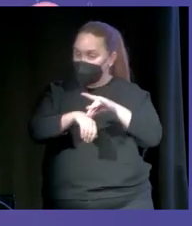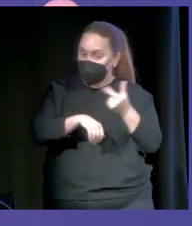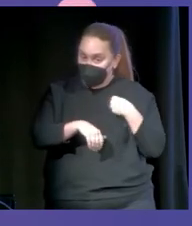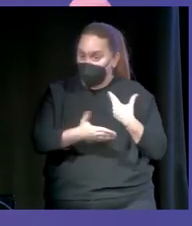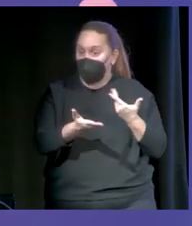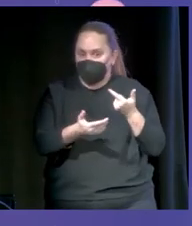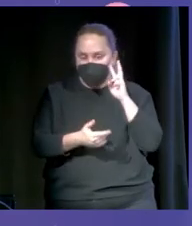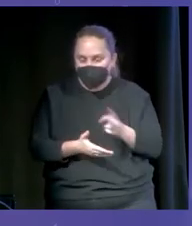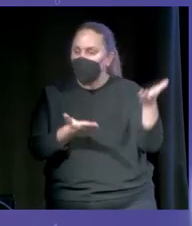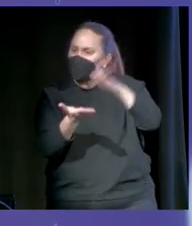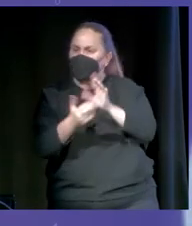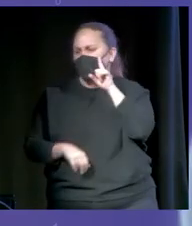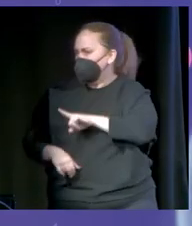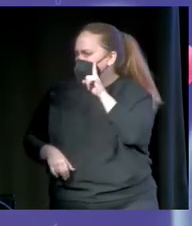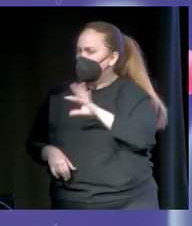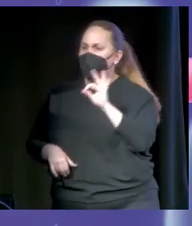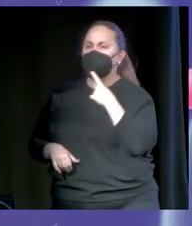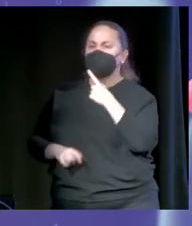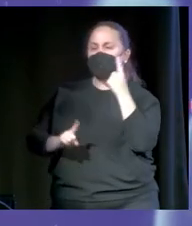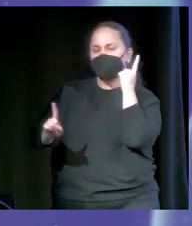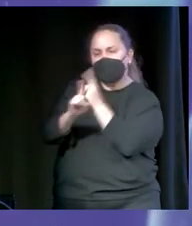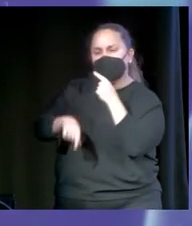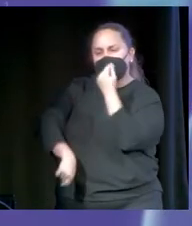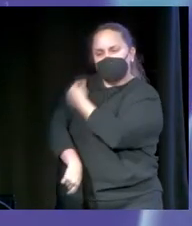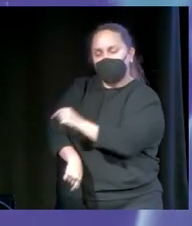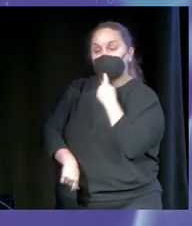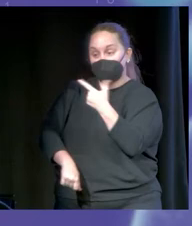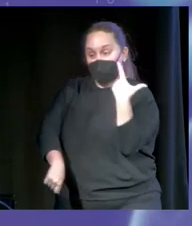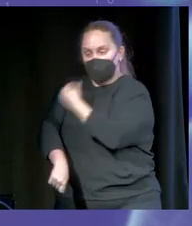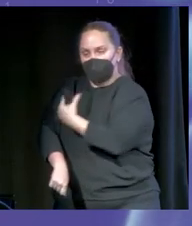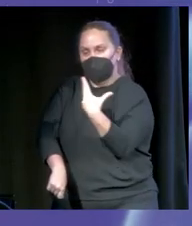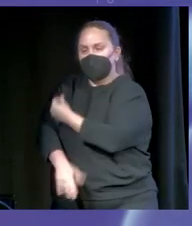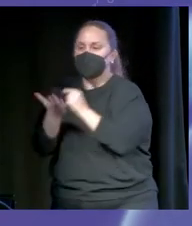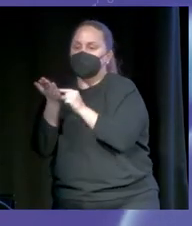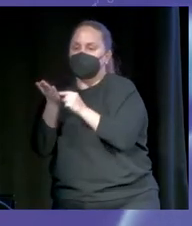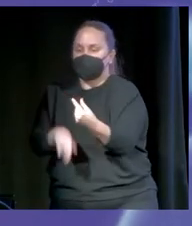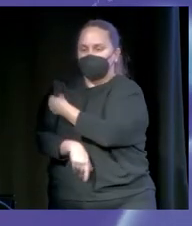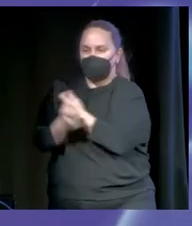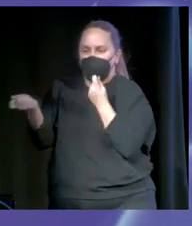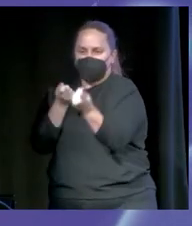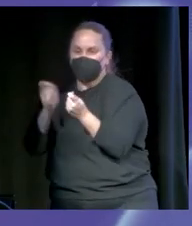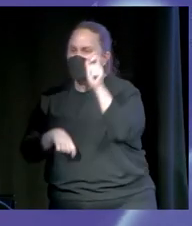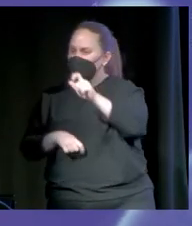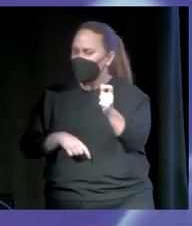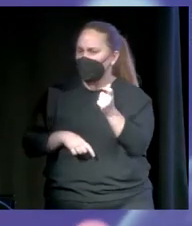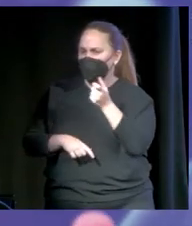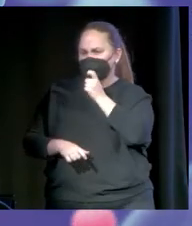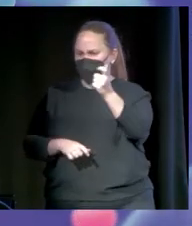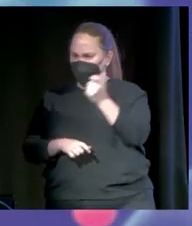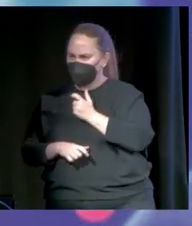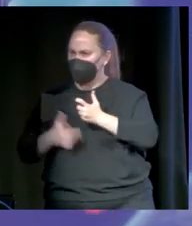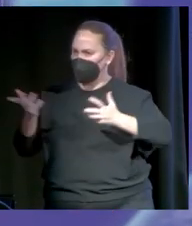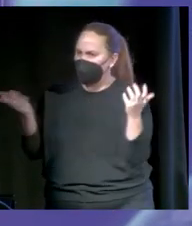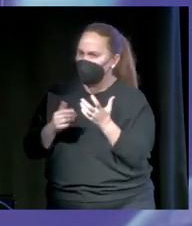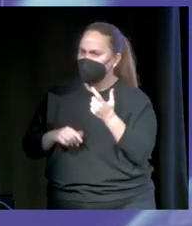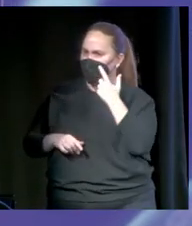antivacunas, que dicen que con la vacuna te van a poner un chip y cosas así. Y es gente que me insulta gravemente, que me ha hecho amenazas de muerte. Lo que pasa es